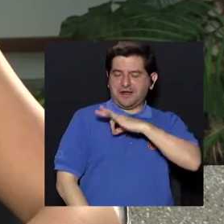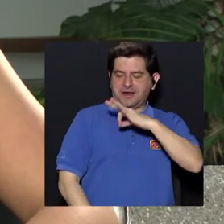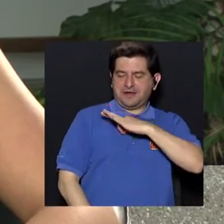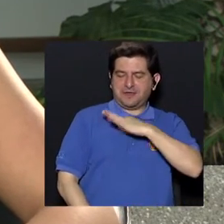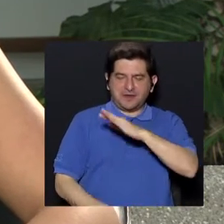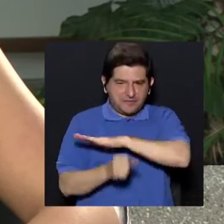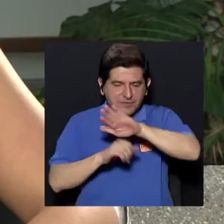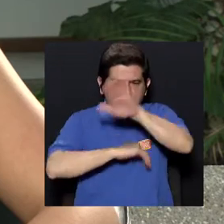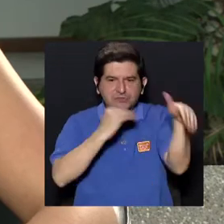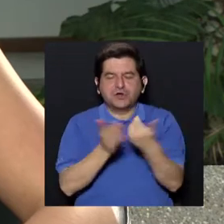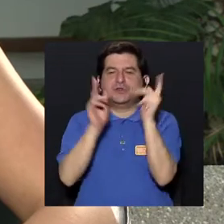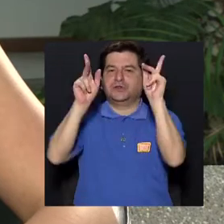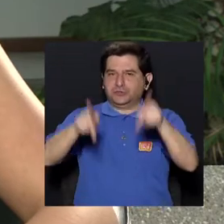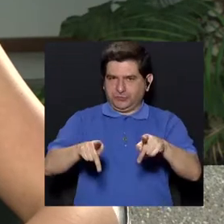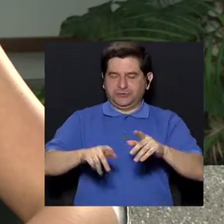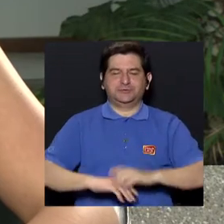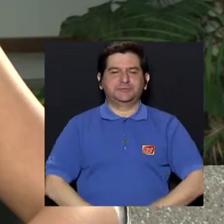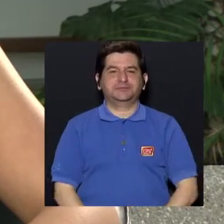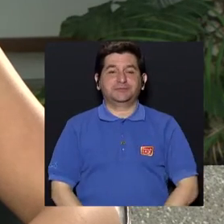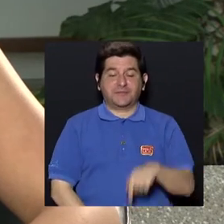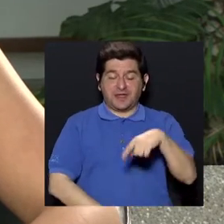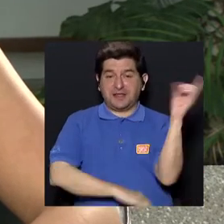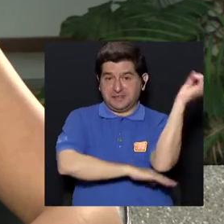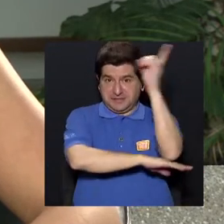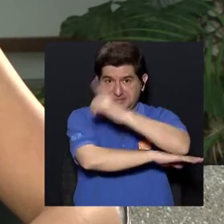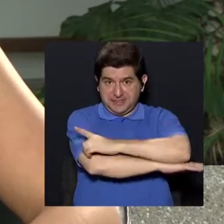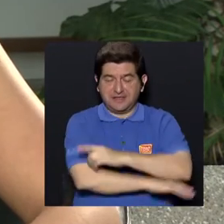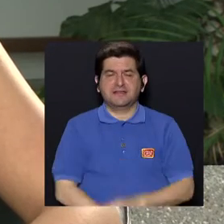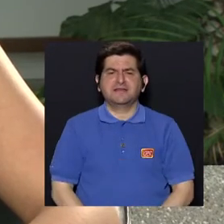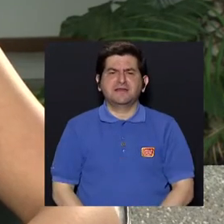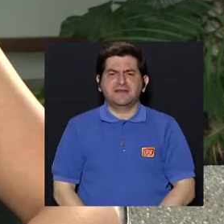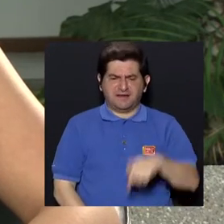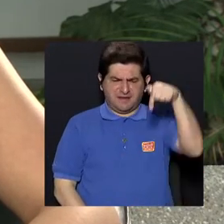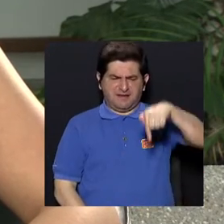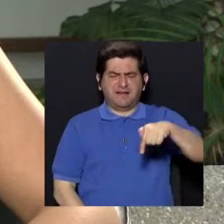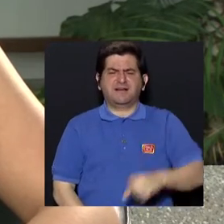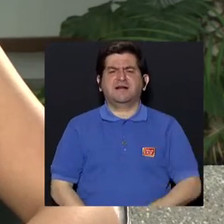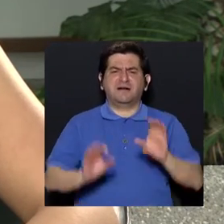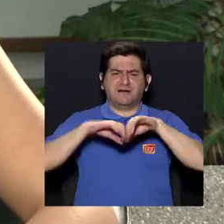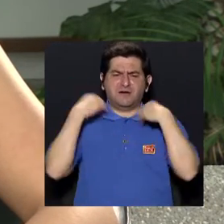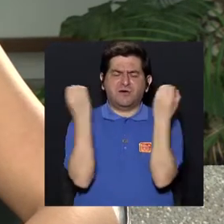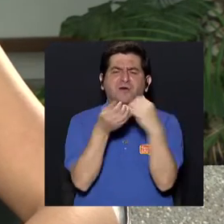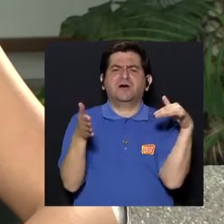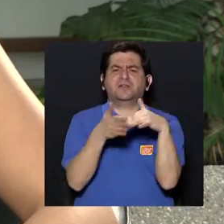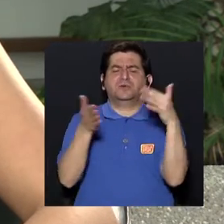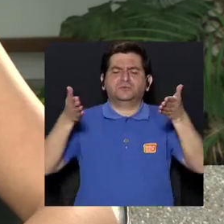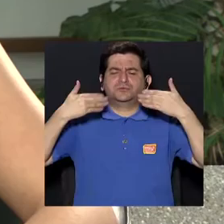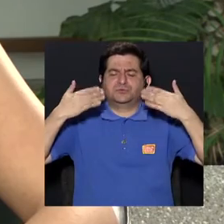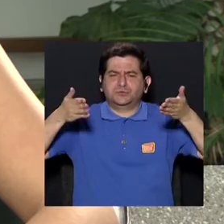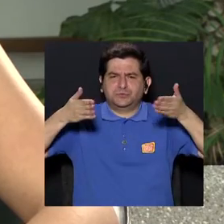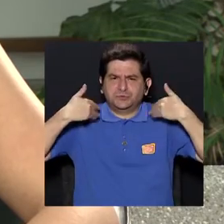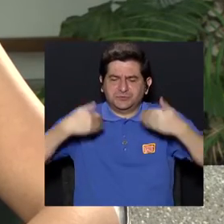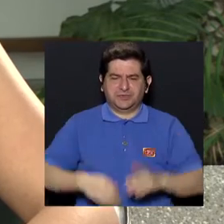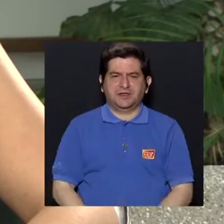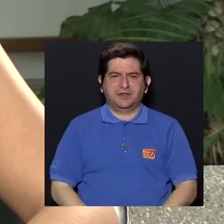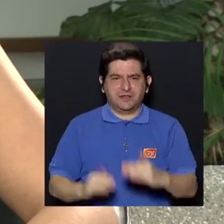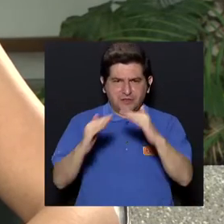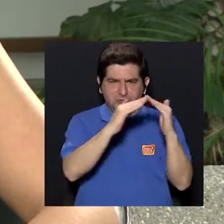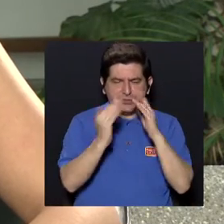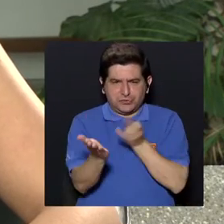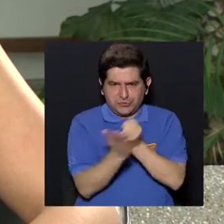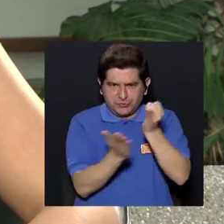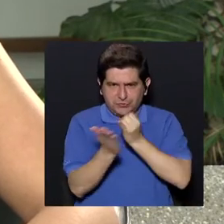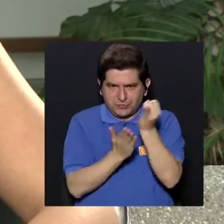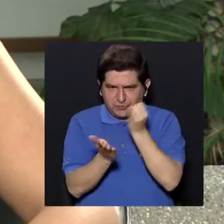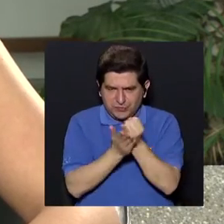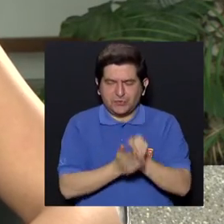el bienestar integral de todas y todos. El día de hoy nos encontramos desde la Organización de Estudios Tropicales en la Ciudad de la